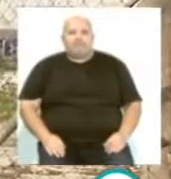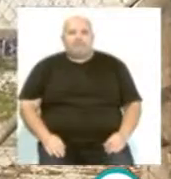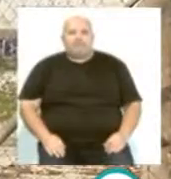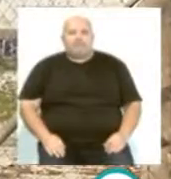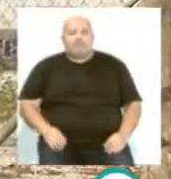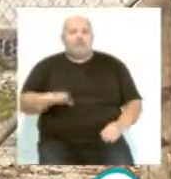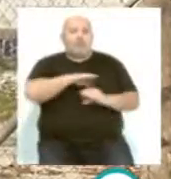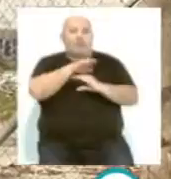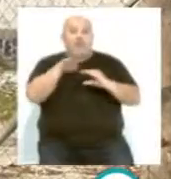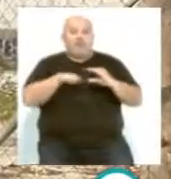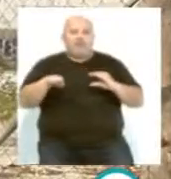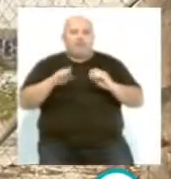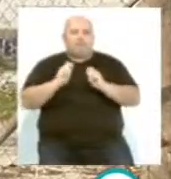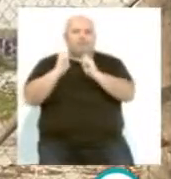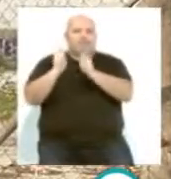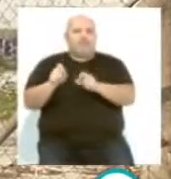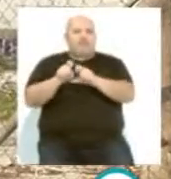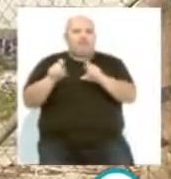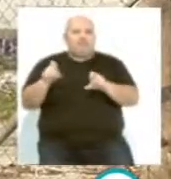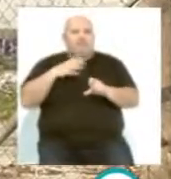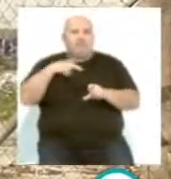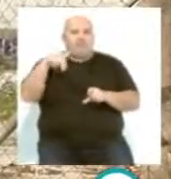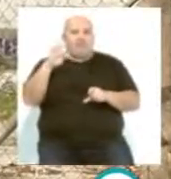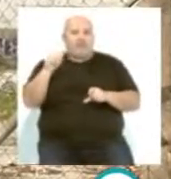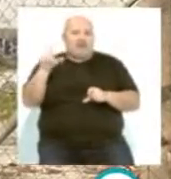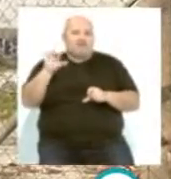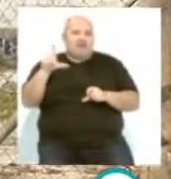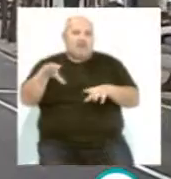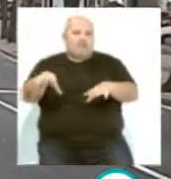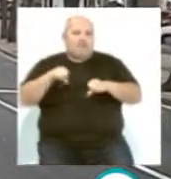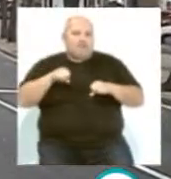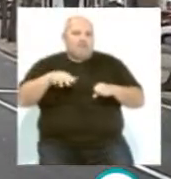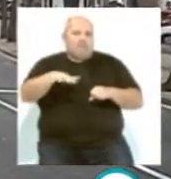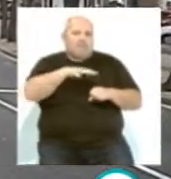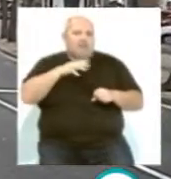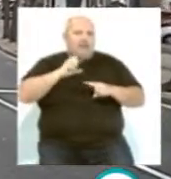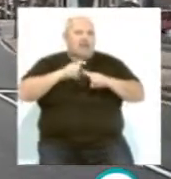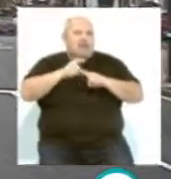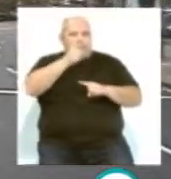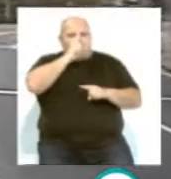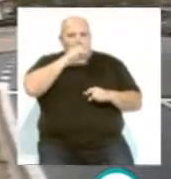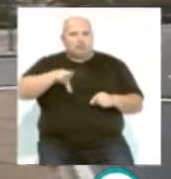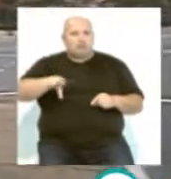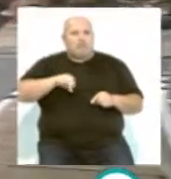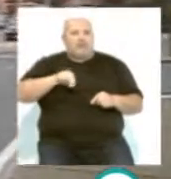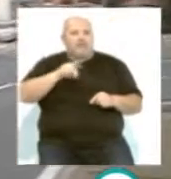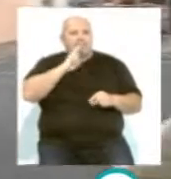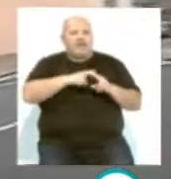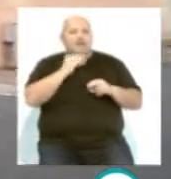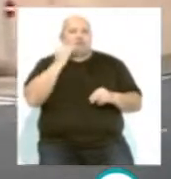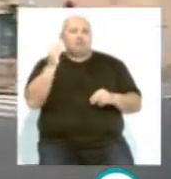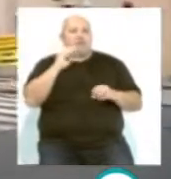La zona franca de Cádiz ha adjudicado a Anufan SL el arrendamiento de la parcela del recinto exterior donde se ubicaba